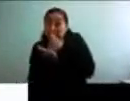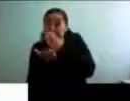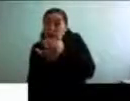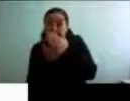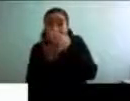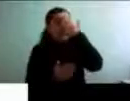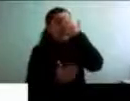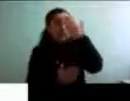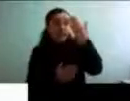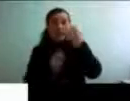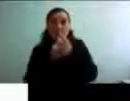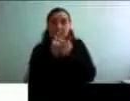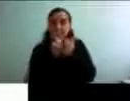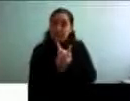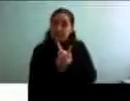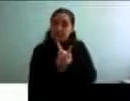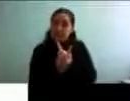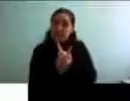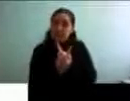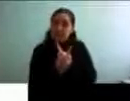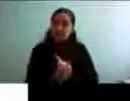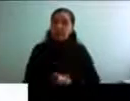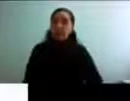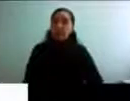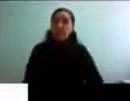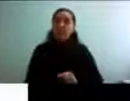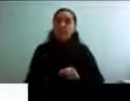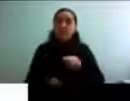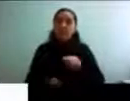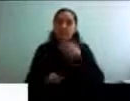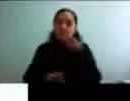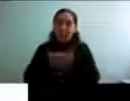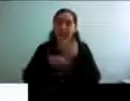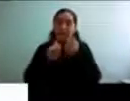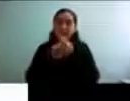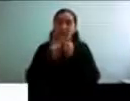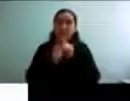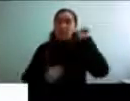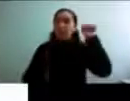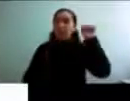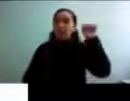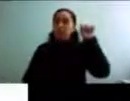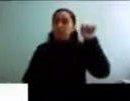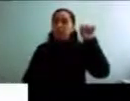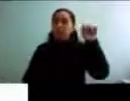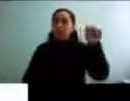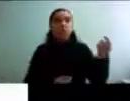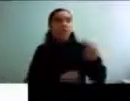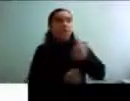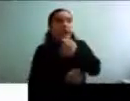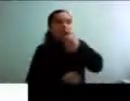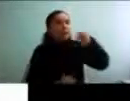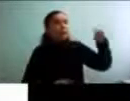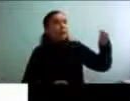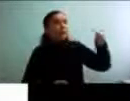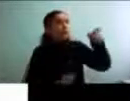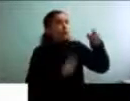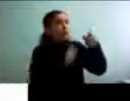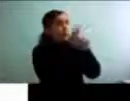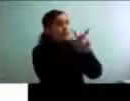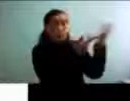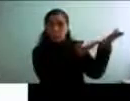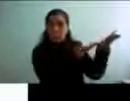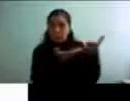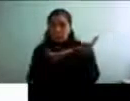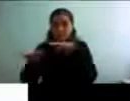estos cambios, ¿no? Como les digo, cuando aparece un cambio y te hace toc-toc, te golpea la puerta, no es llegar a abrir la puerta y decir, adelante, pase,